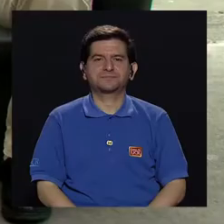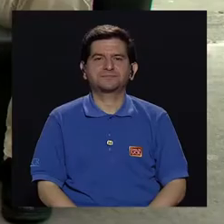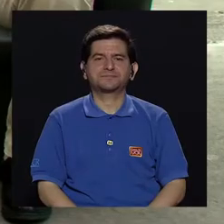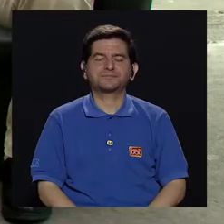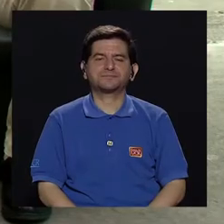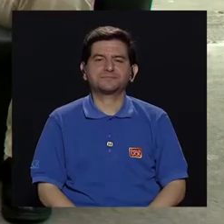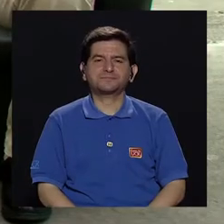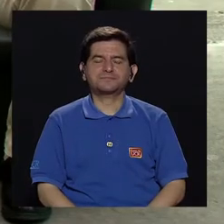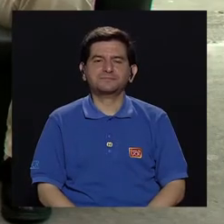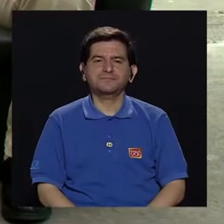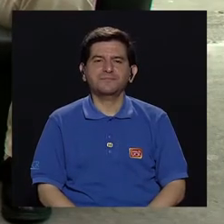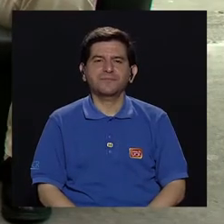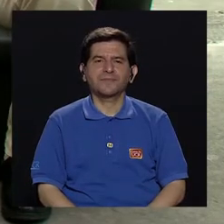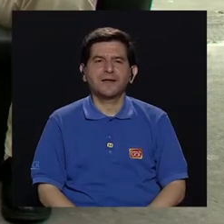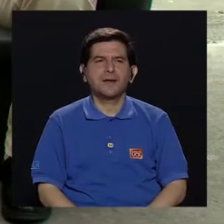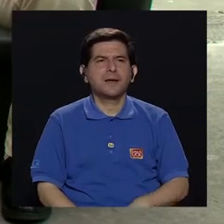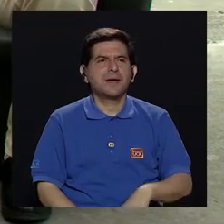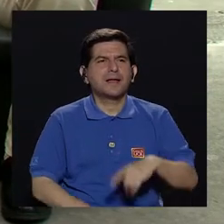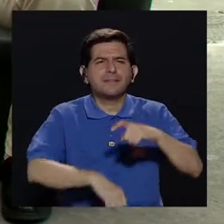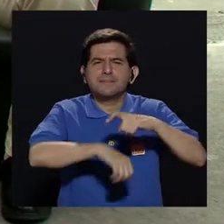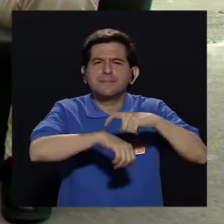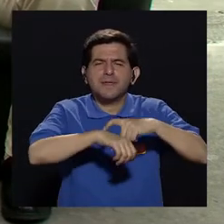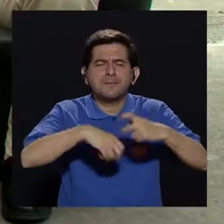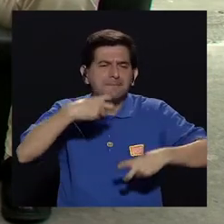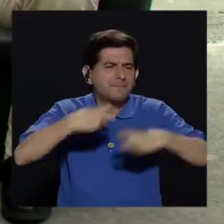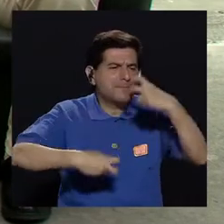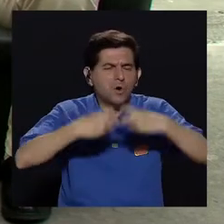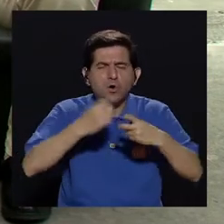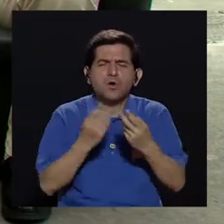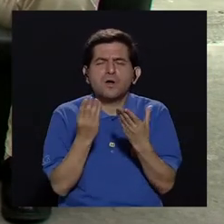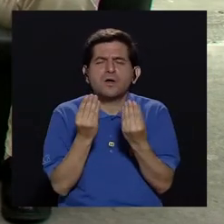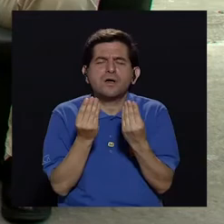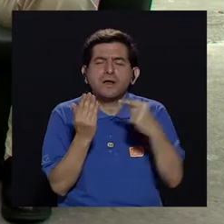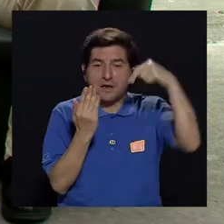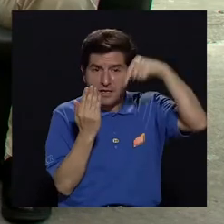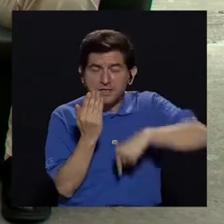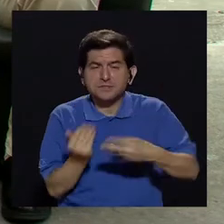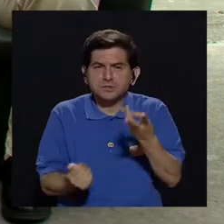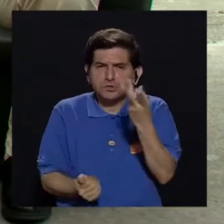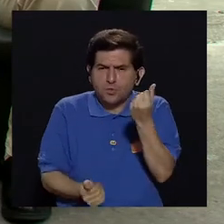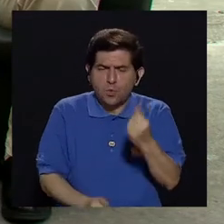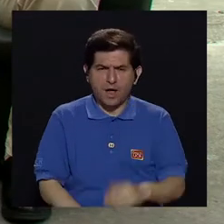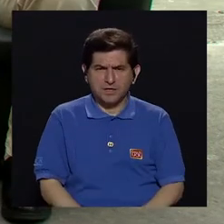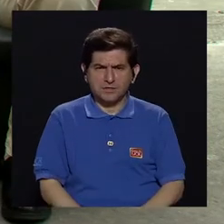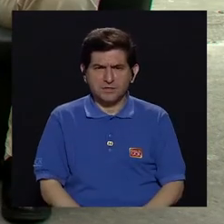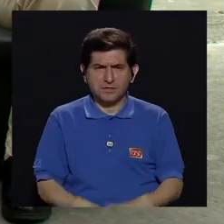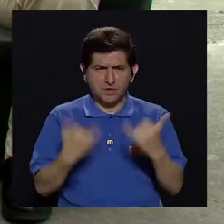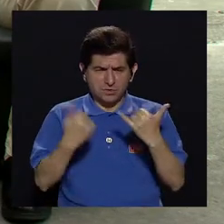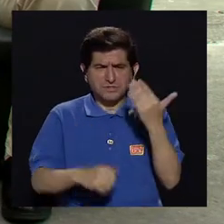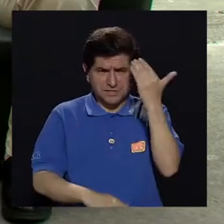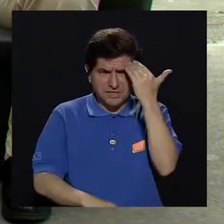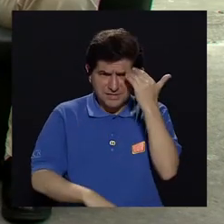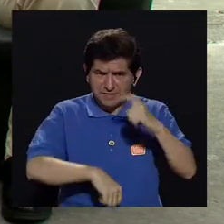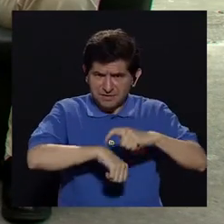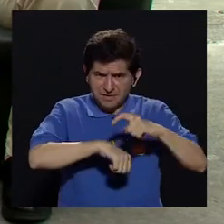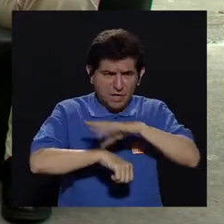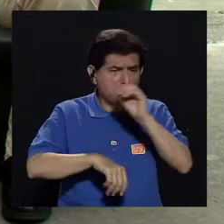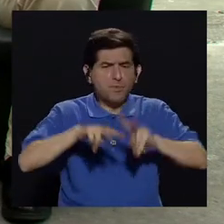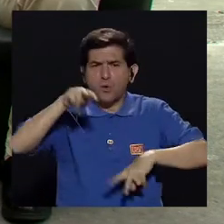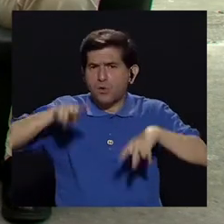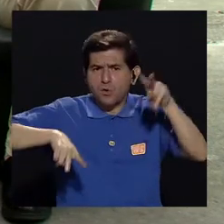Costa Rica. Marcela, ¿cuánto dura aproximadamente una crisis de pánico? ¿Se tiene estimado que hay un tiempo